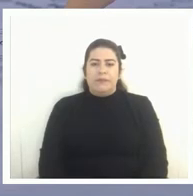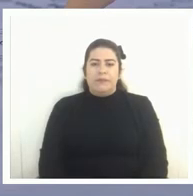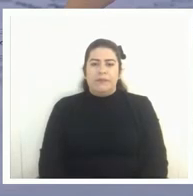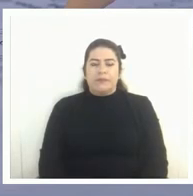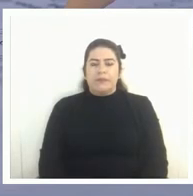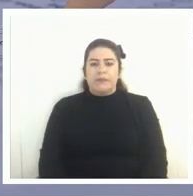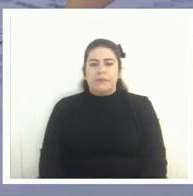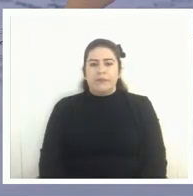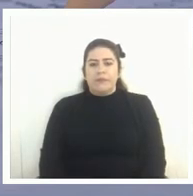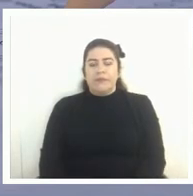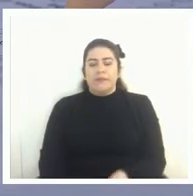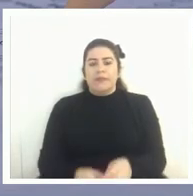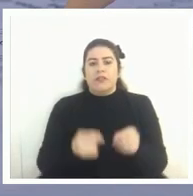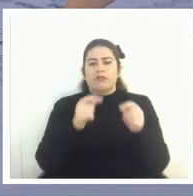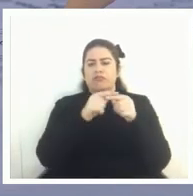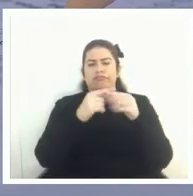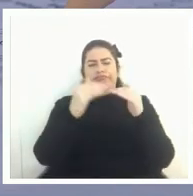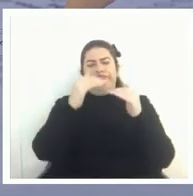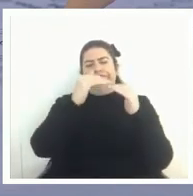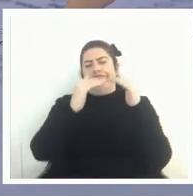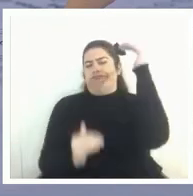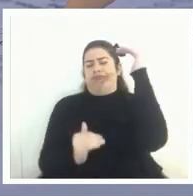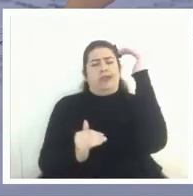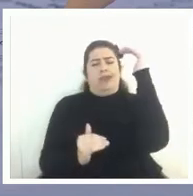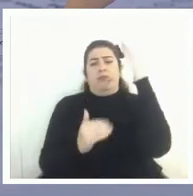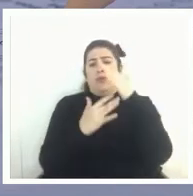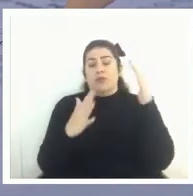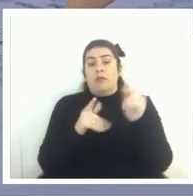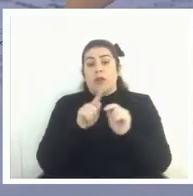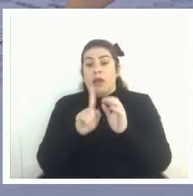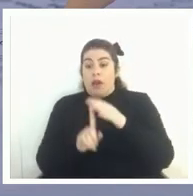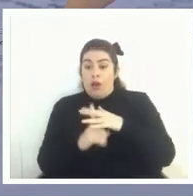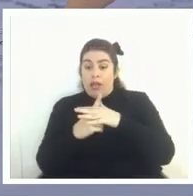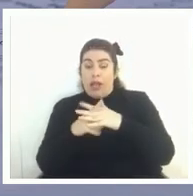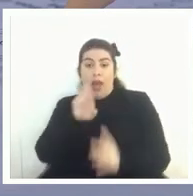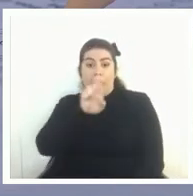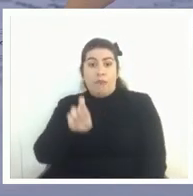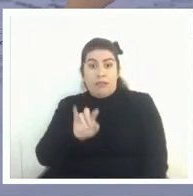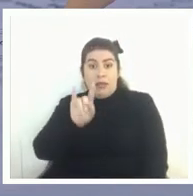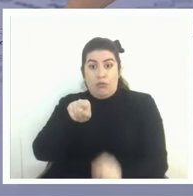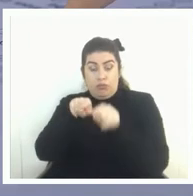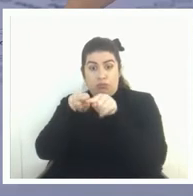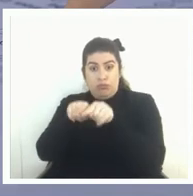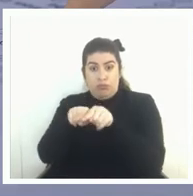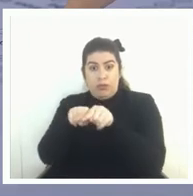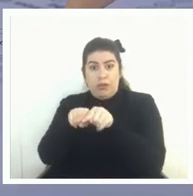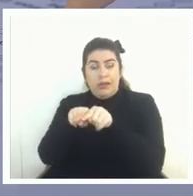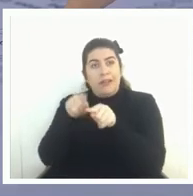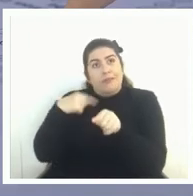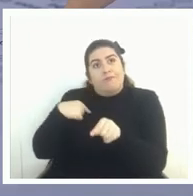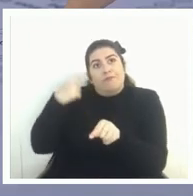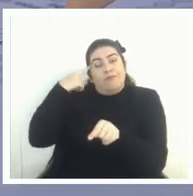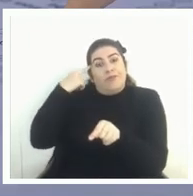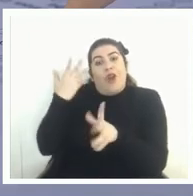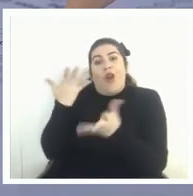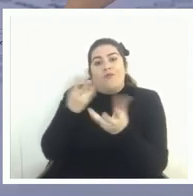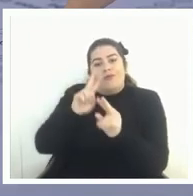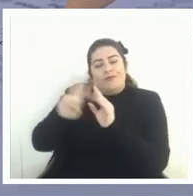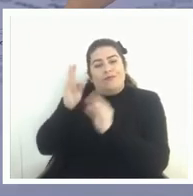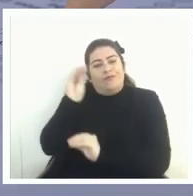grandes brechas socioeconómicas a pesar de que en el origen de la PCU existió la ilusión de que